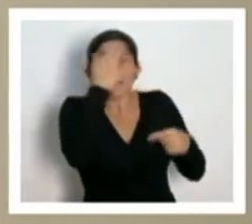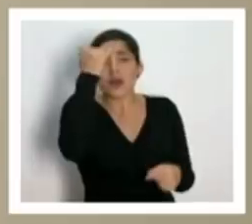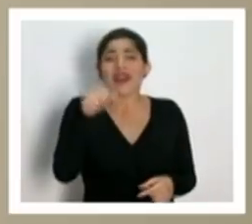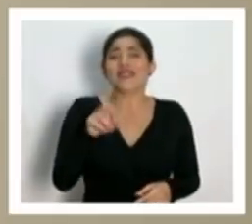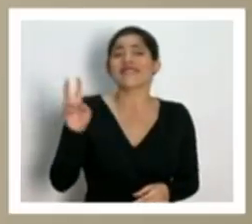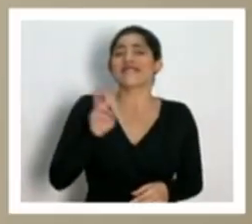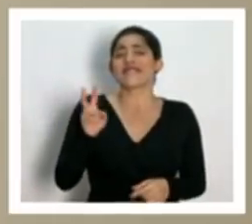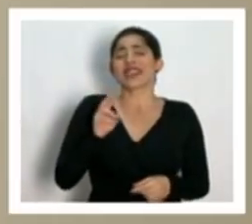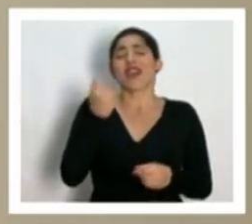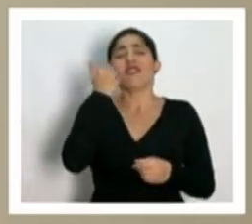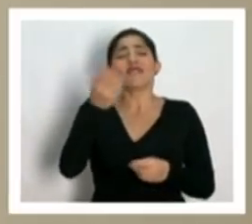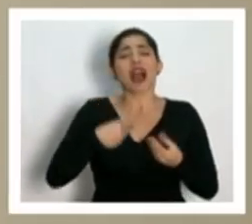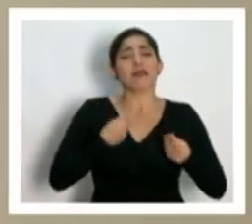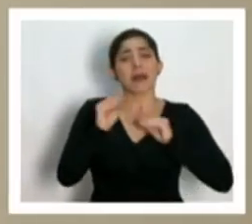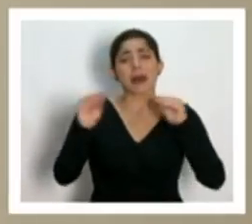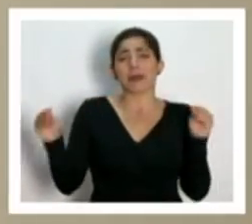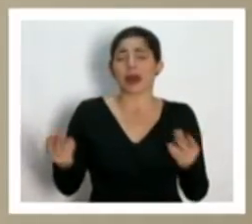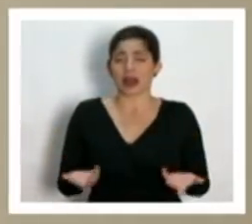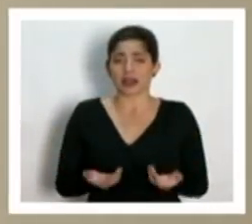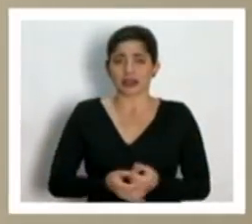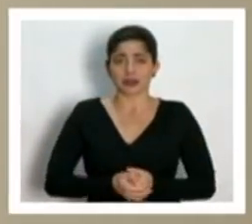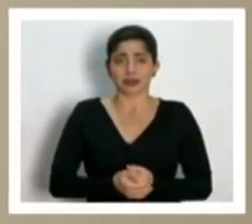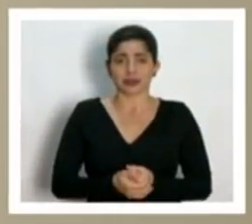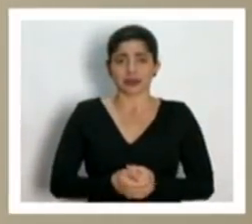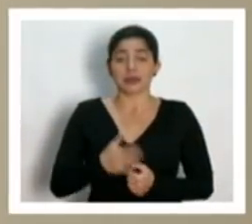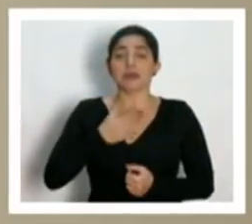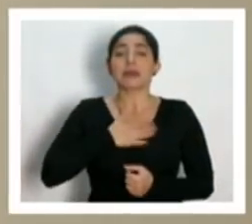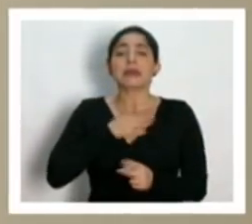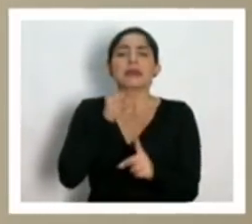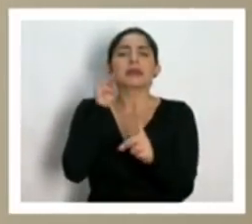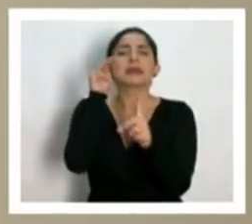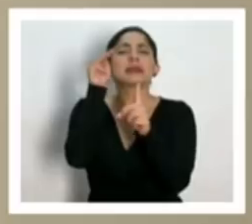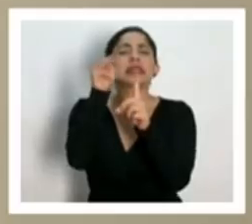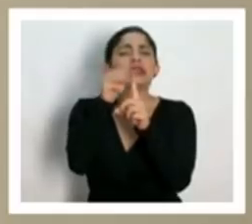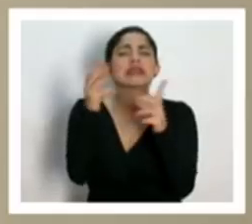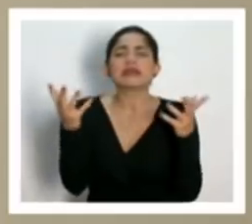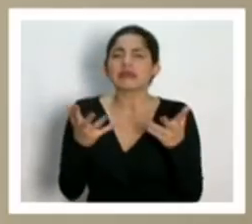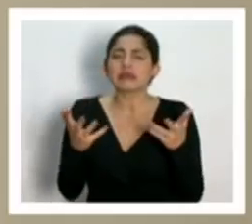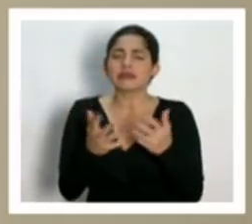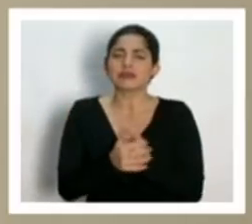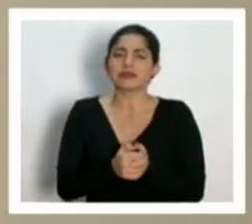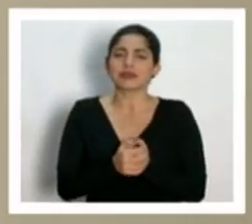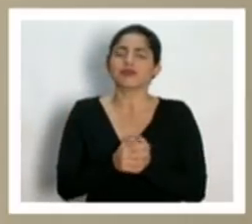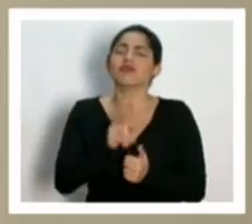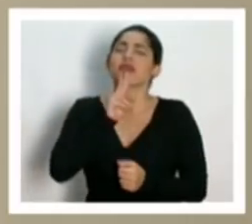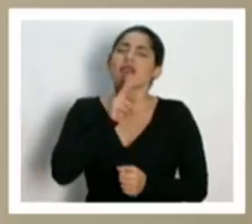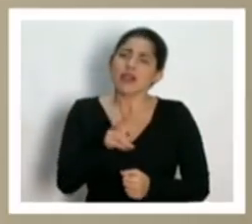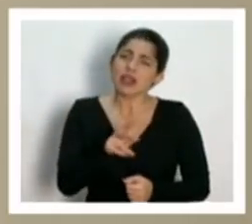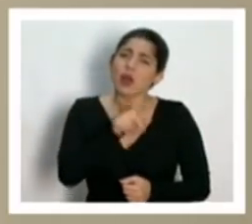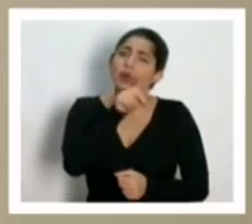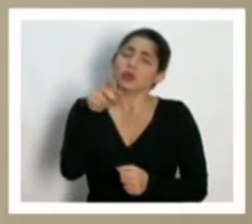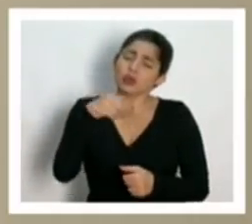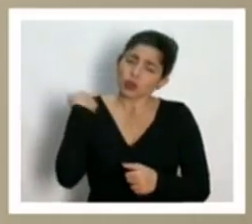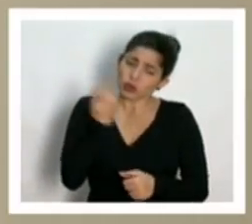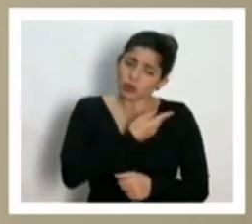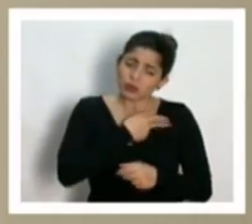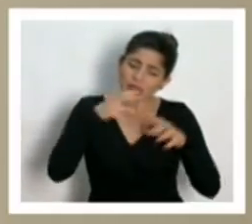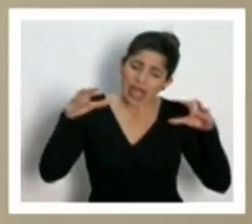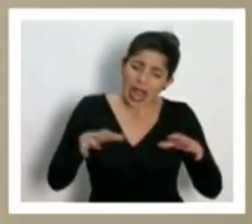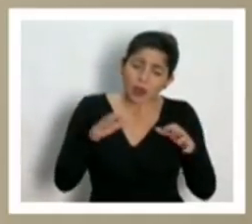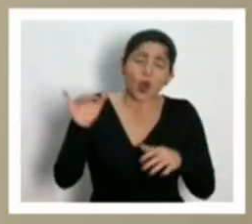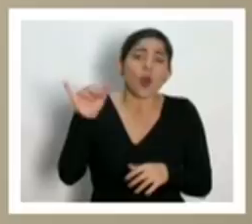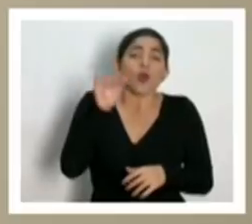muy muy transmisible mi mensaje es de verdad actuemos como